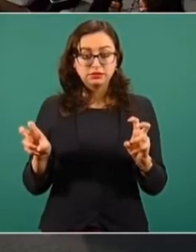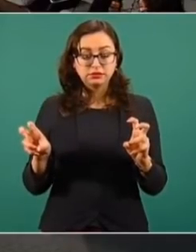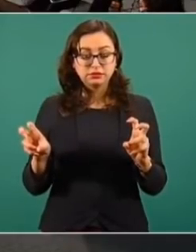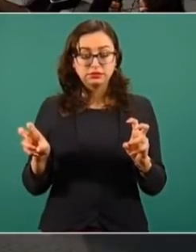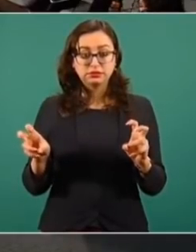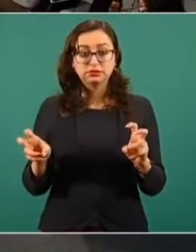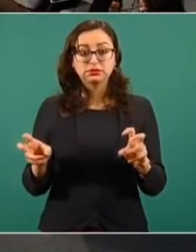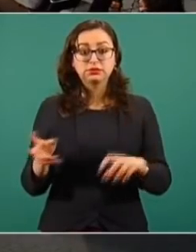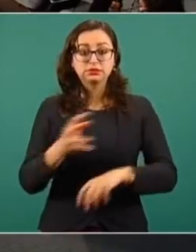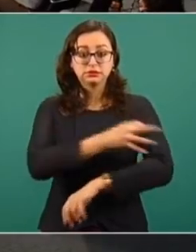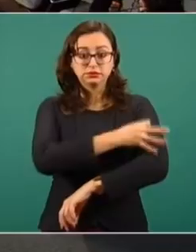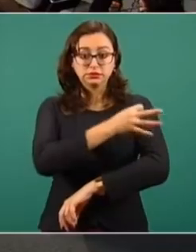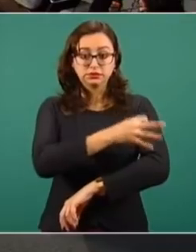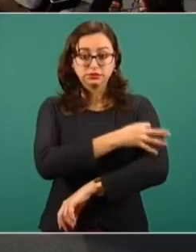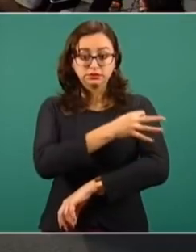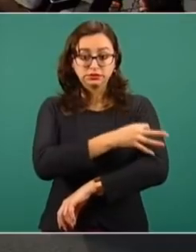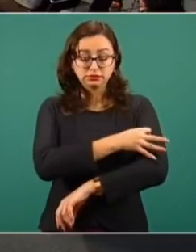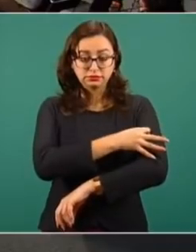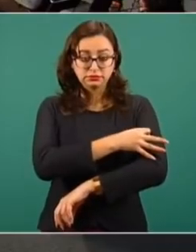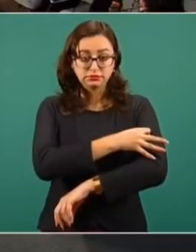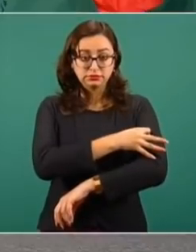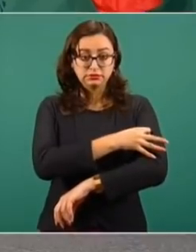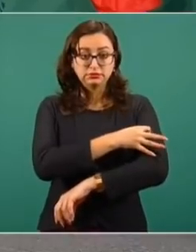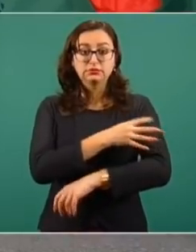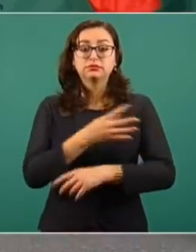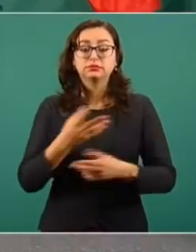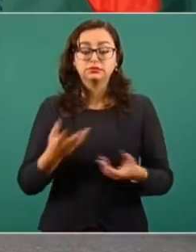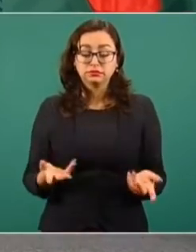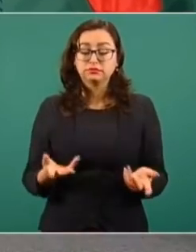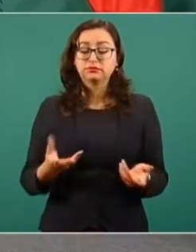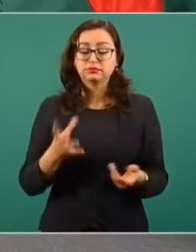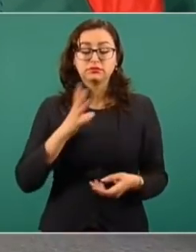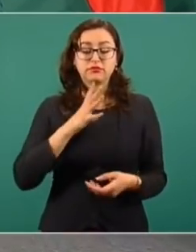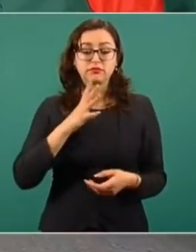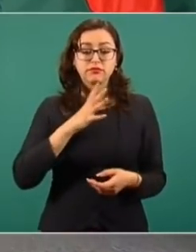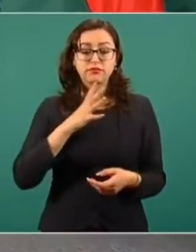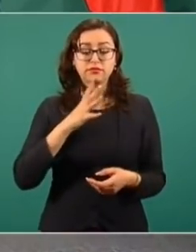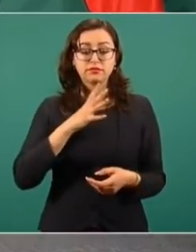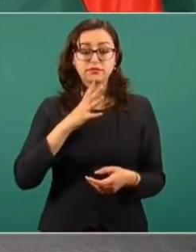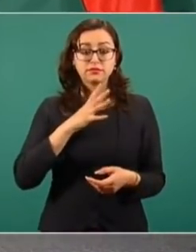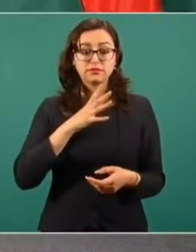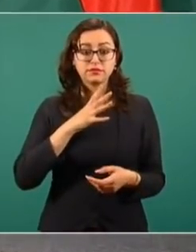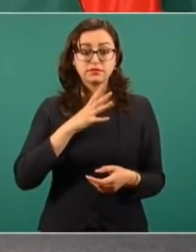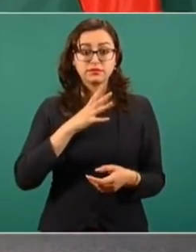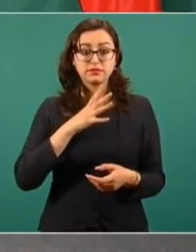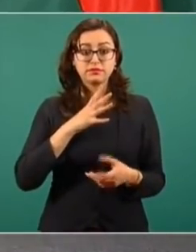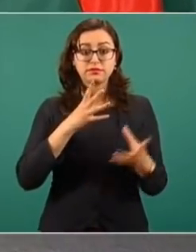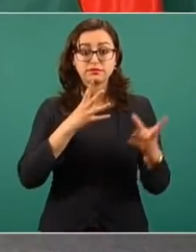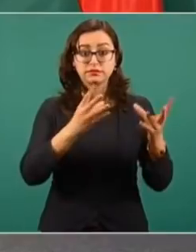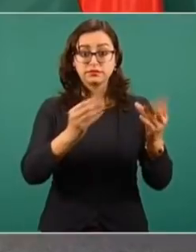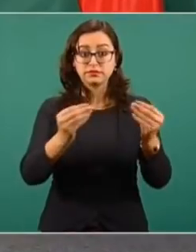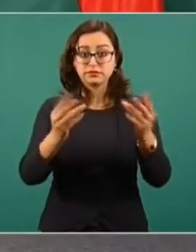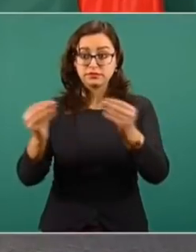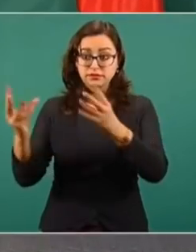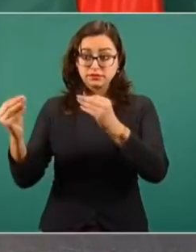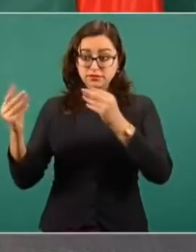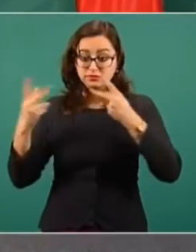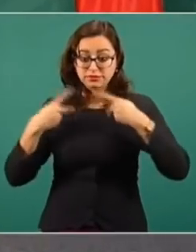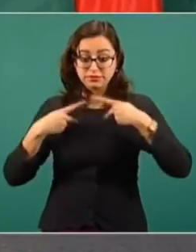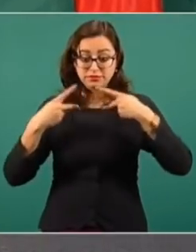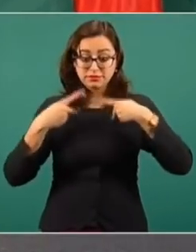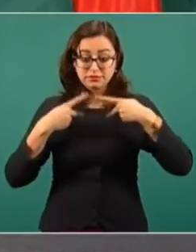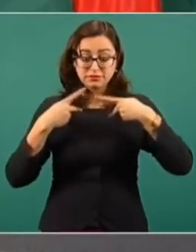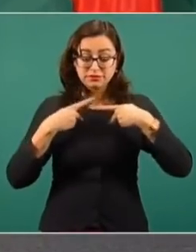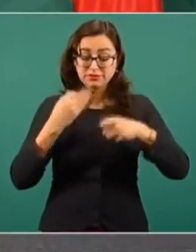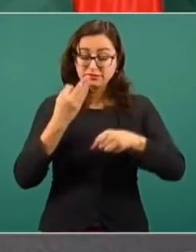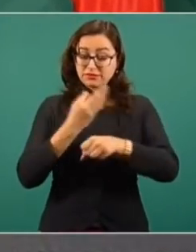vacuna, hay muchas, efectivamente hay una población que está en la primera línea de atención, que no